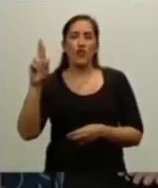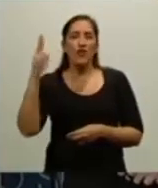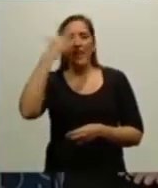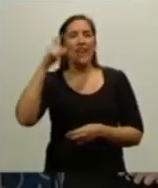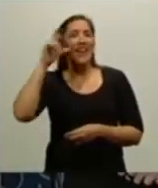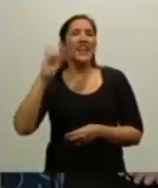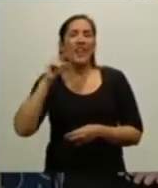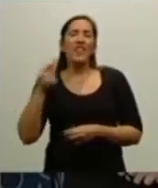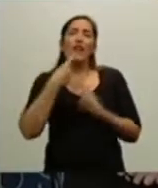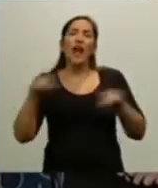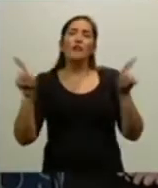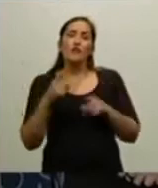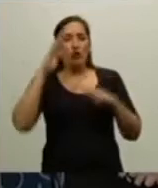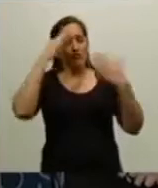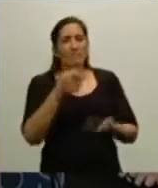de plomo.